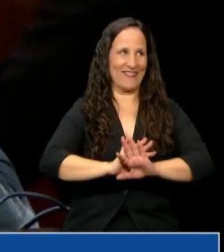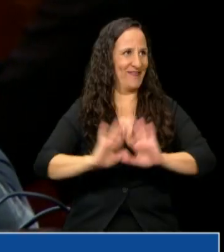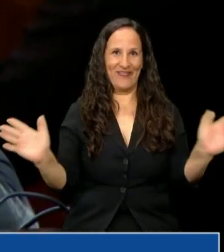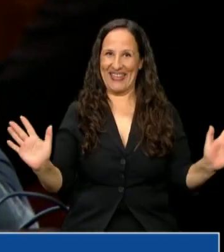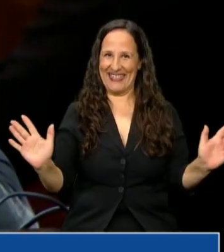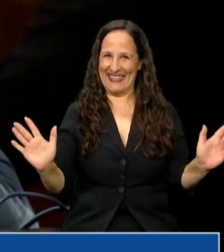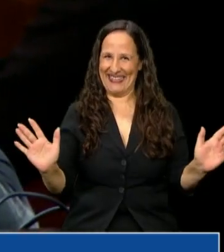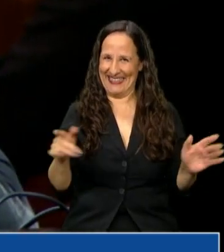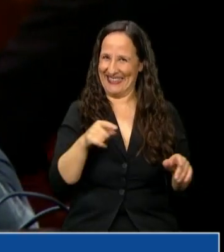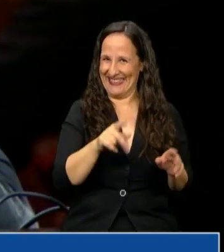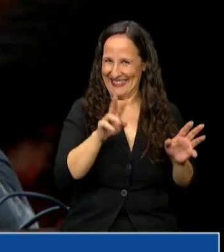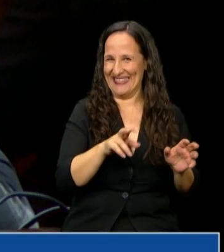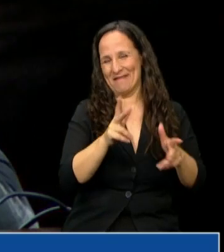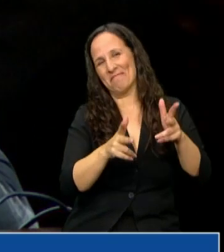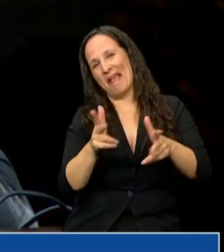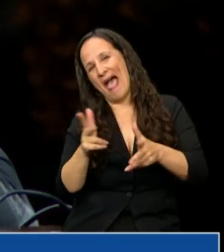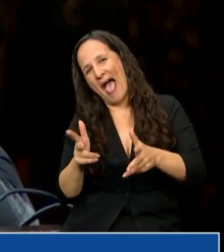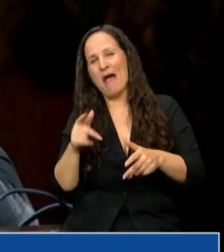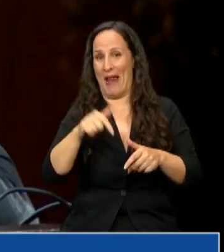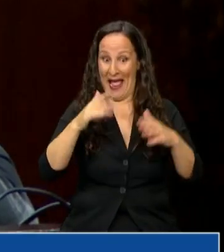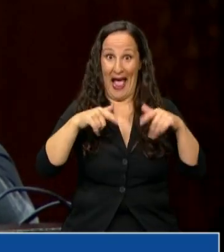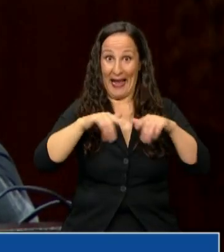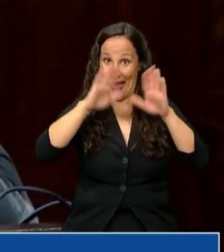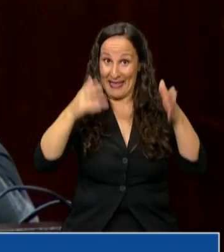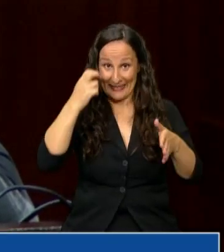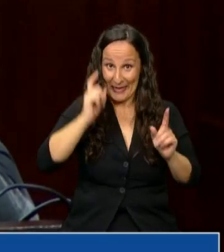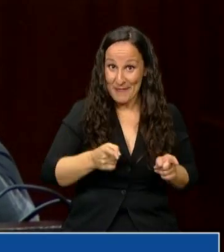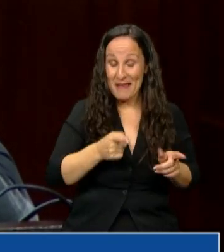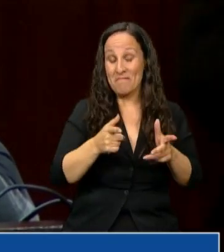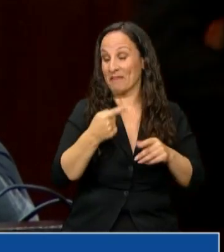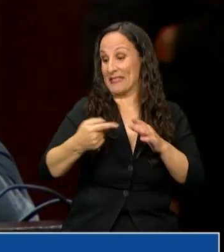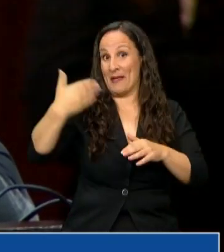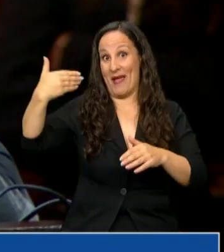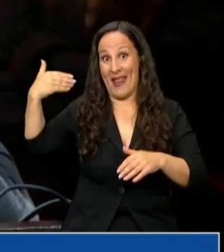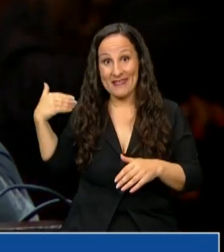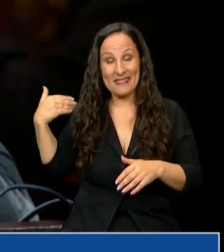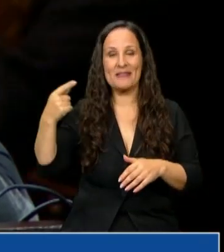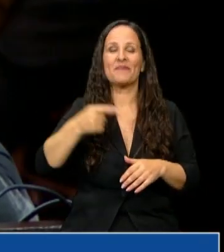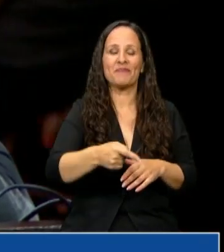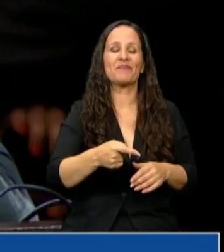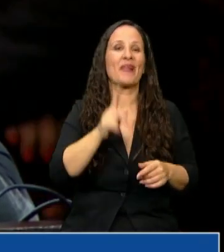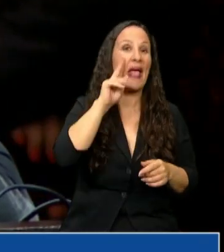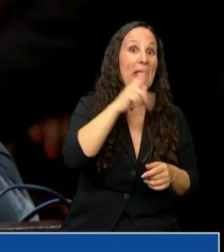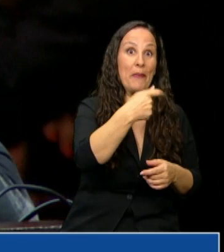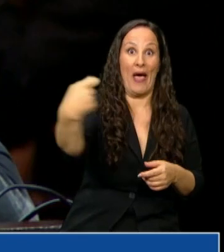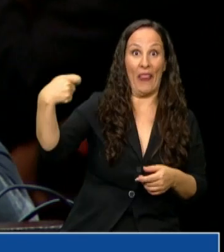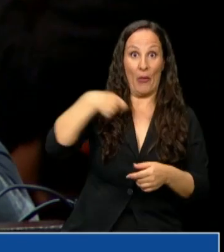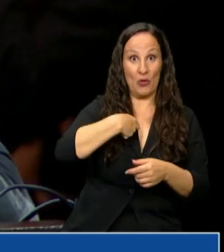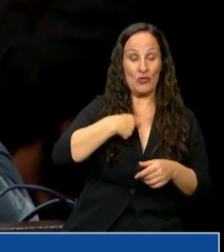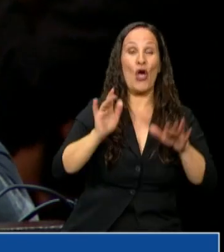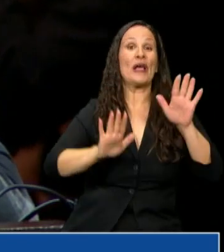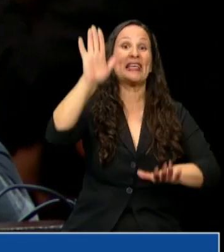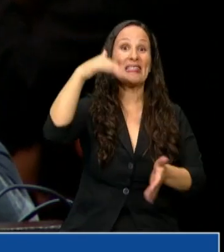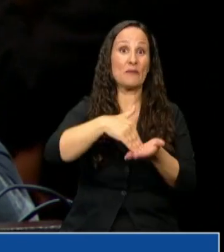hablaba en todos lados, incluso en esta casa. Hace unas semanas, cuando se implementó la devolución del IVA, más de 15